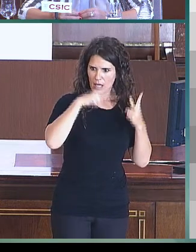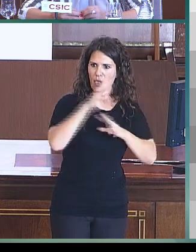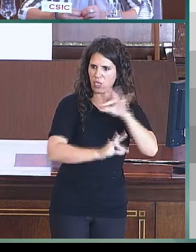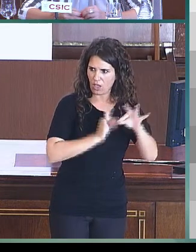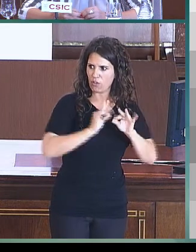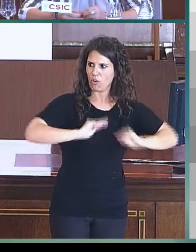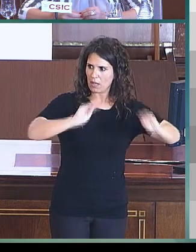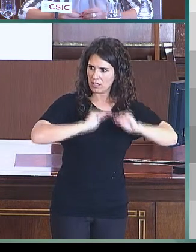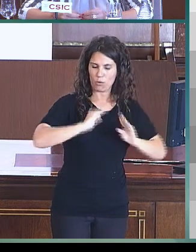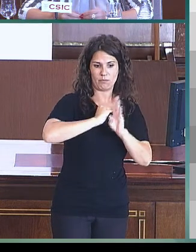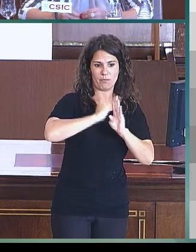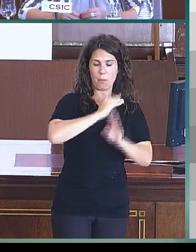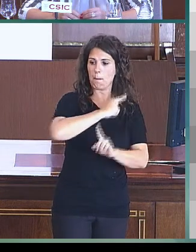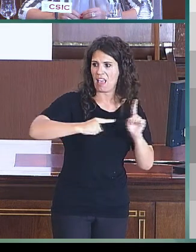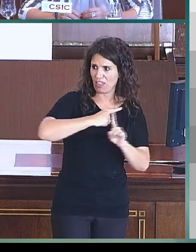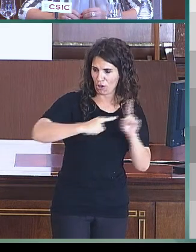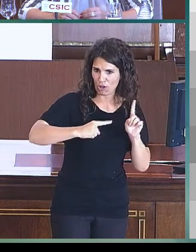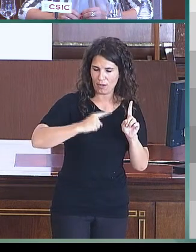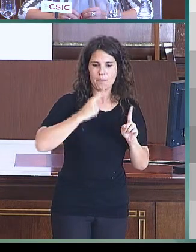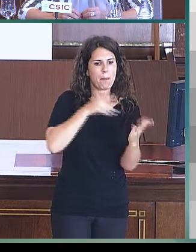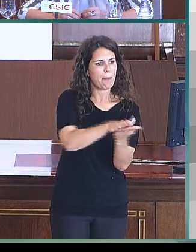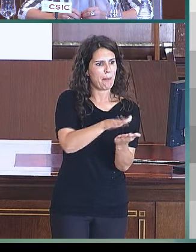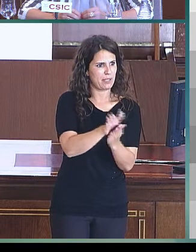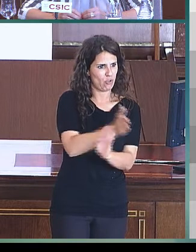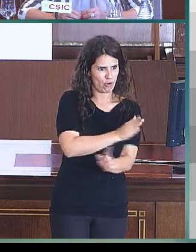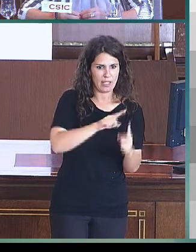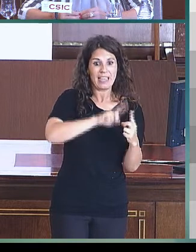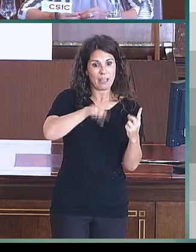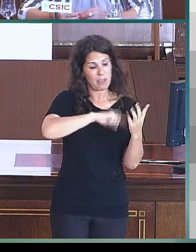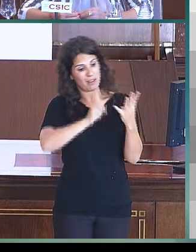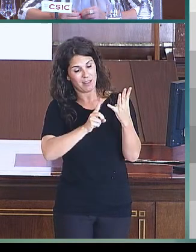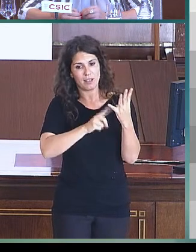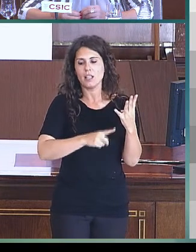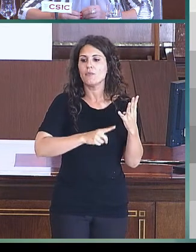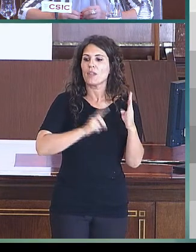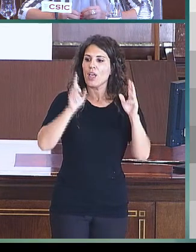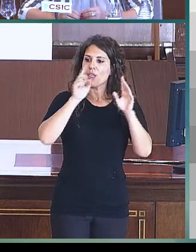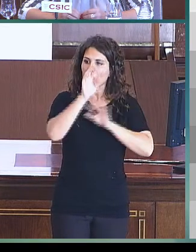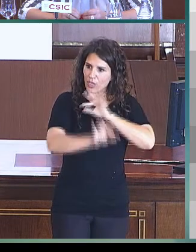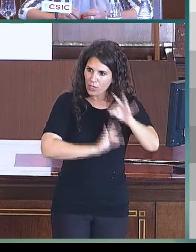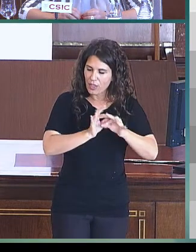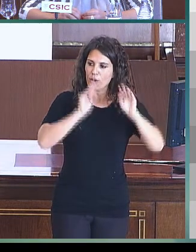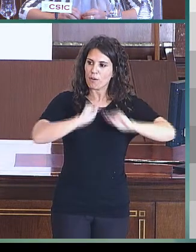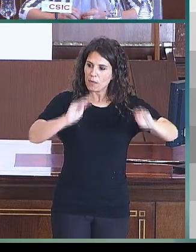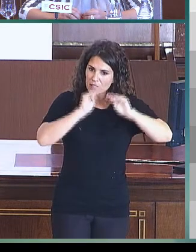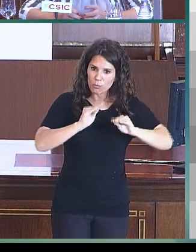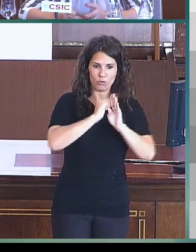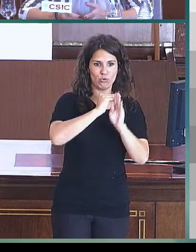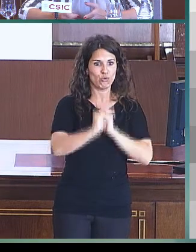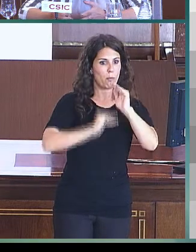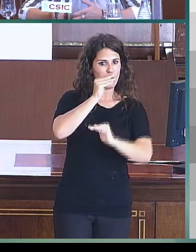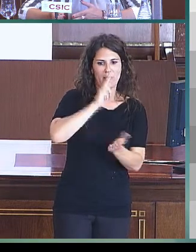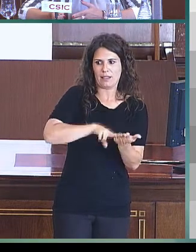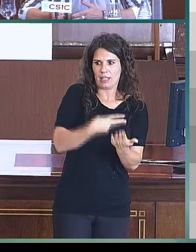formativo de grado medio, que es de preimpresión, y un ciclo formativo de grado superior de intérpretes de lengua de signos.